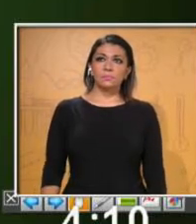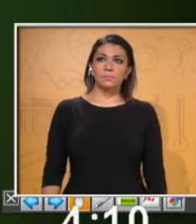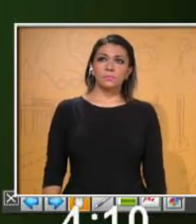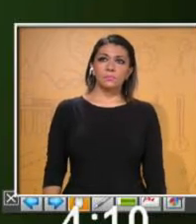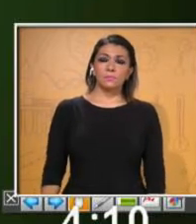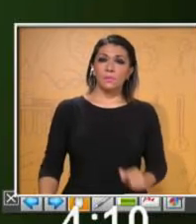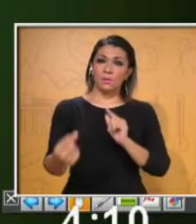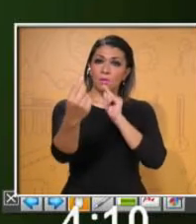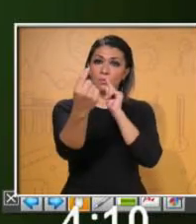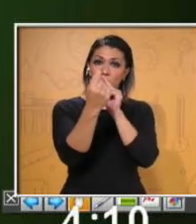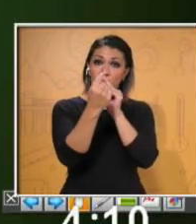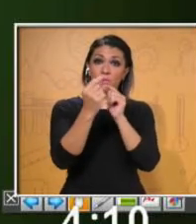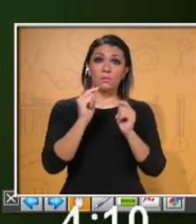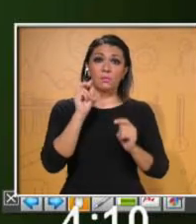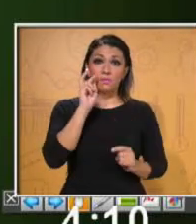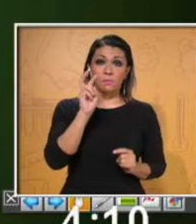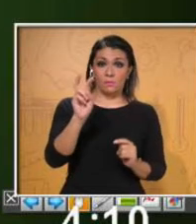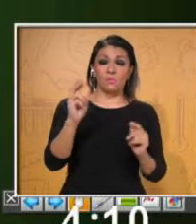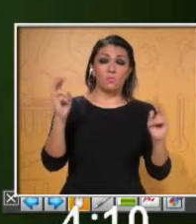contacto visual.